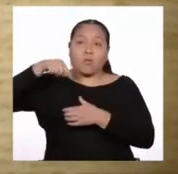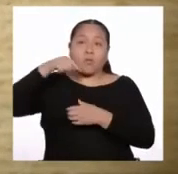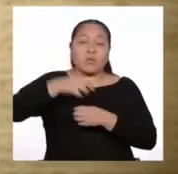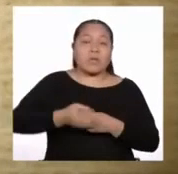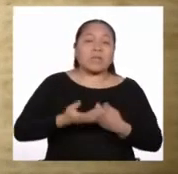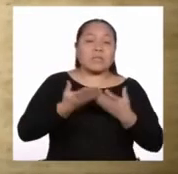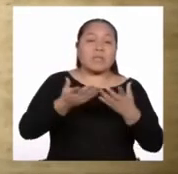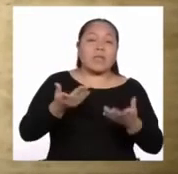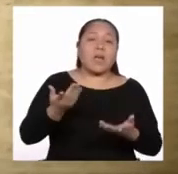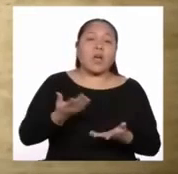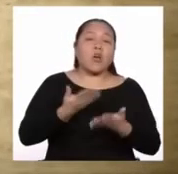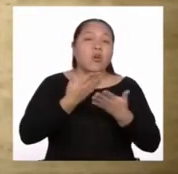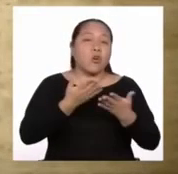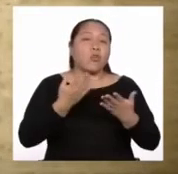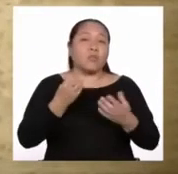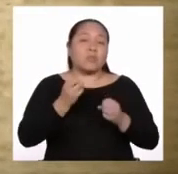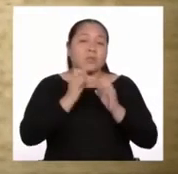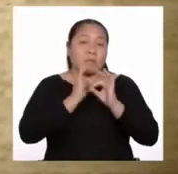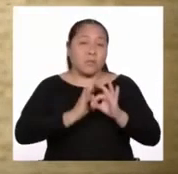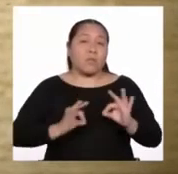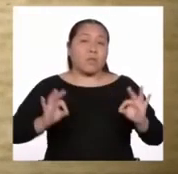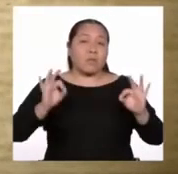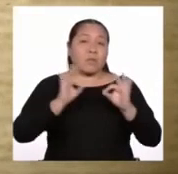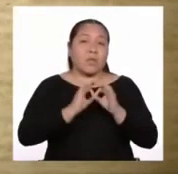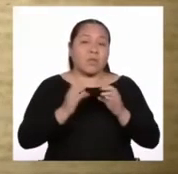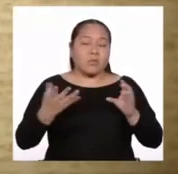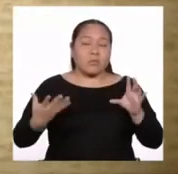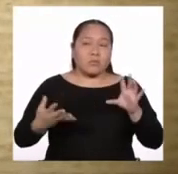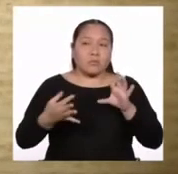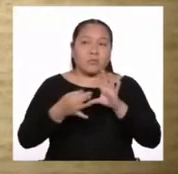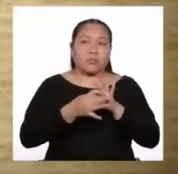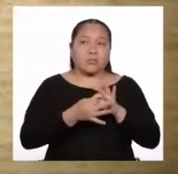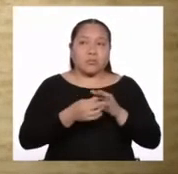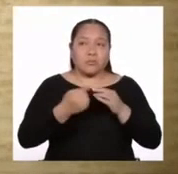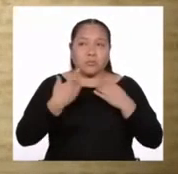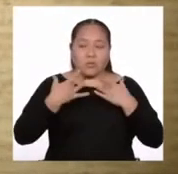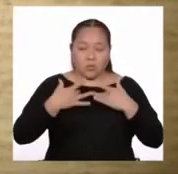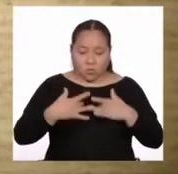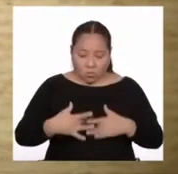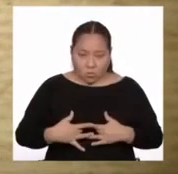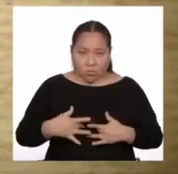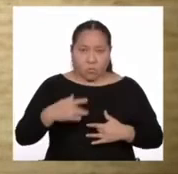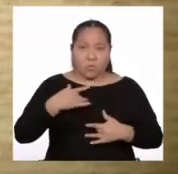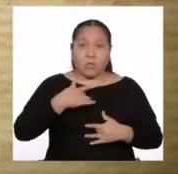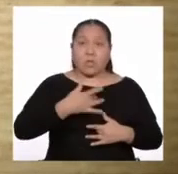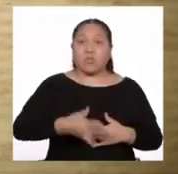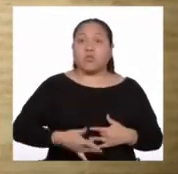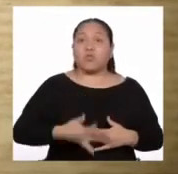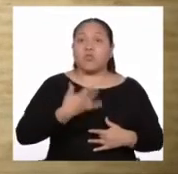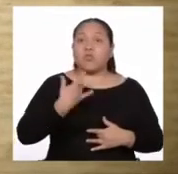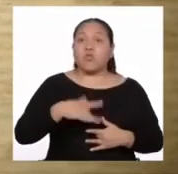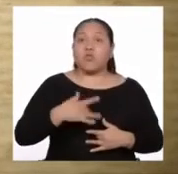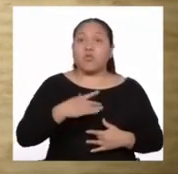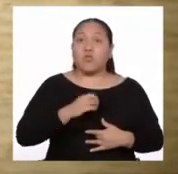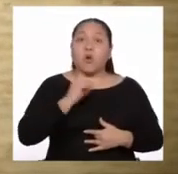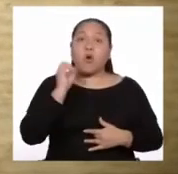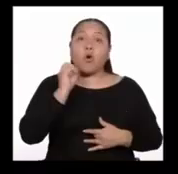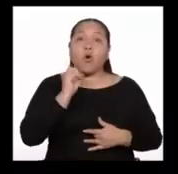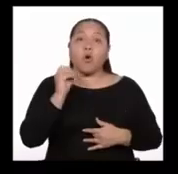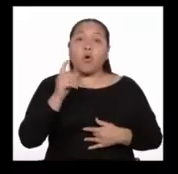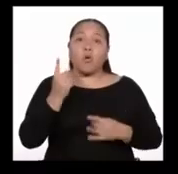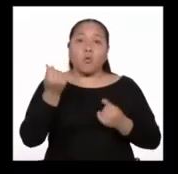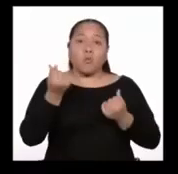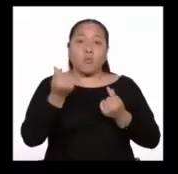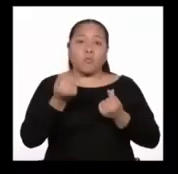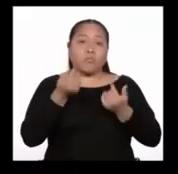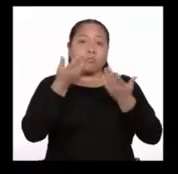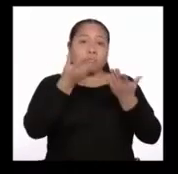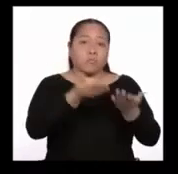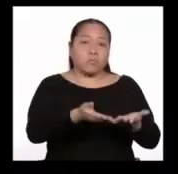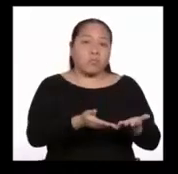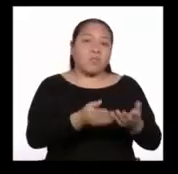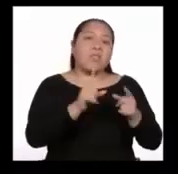riquezas y se hunden riquezas. Y uno sale desnudo o muy rico, según Dios le dé la suerte.